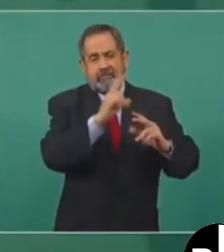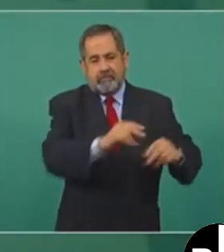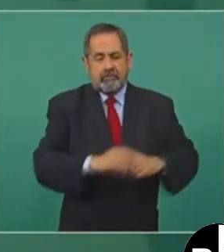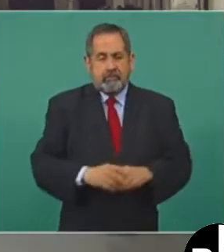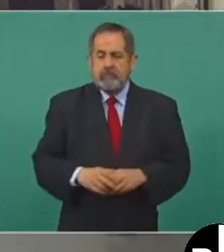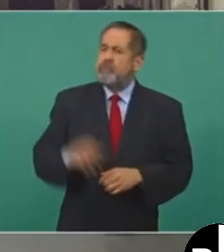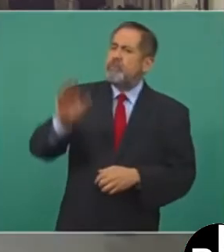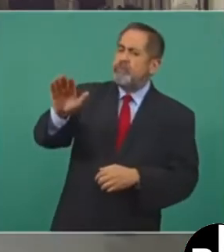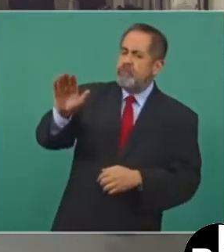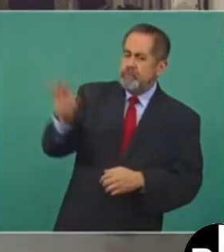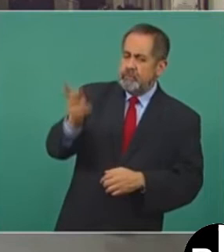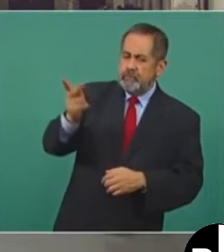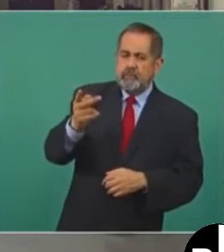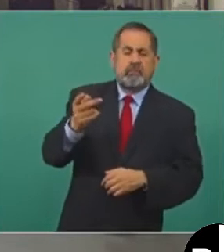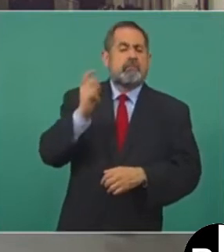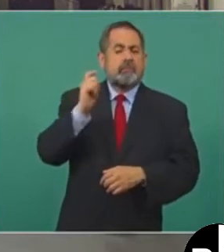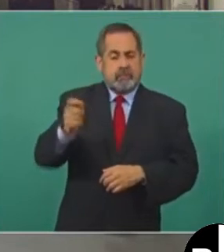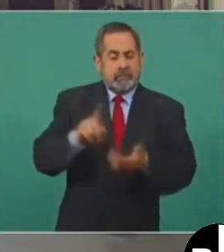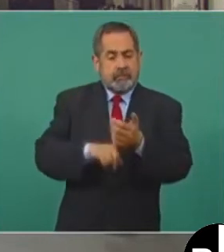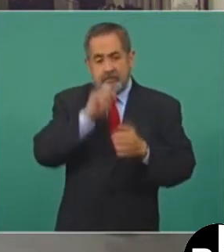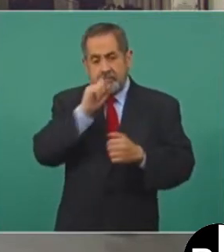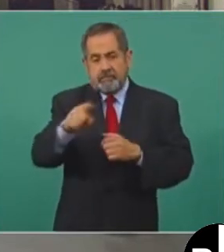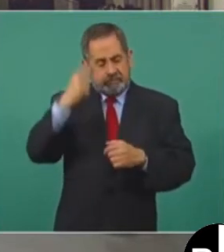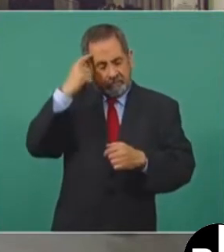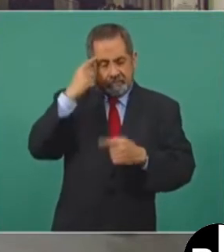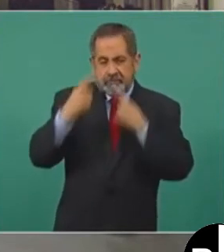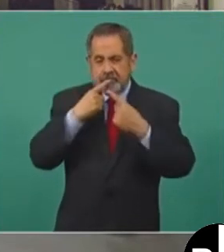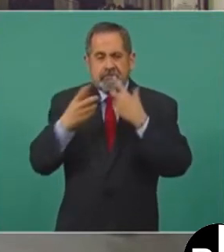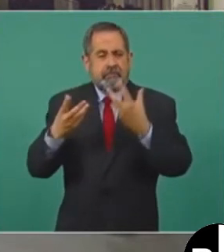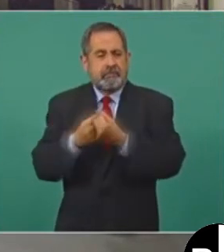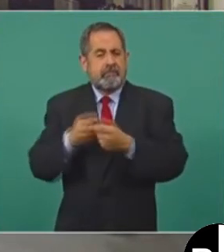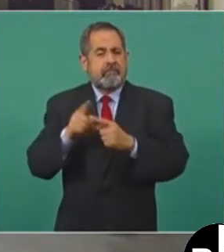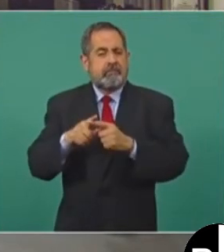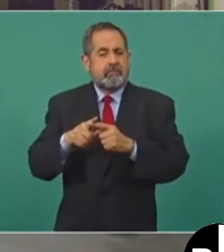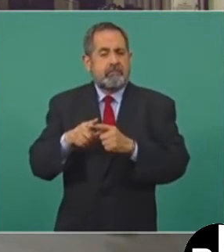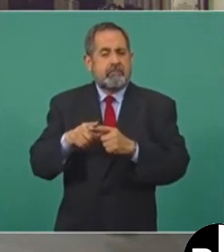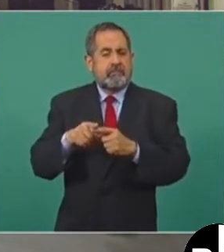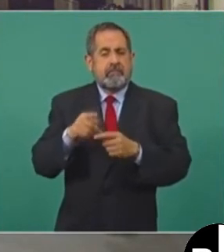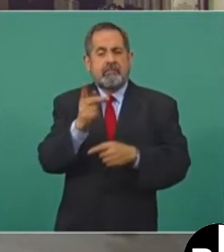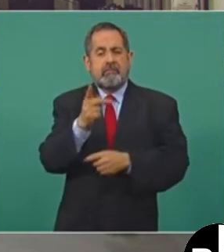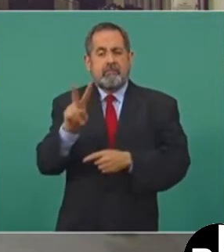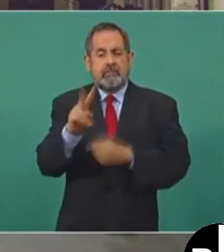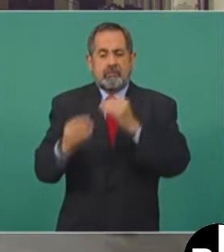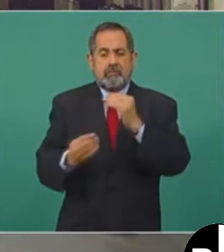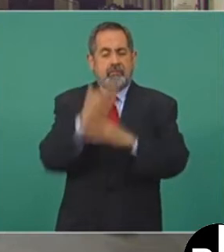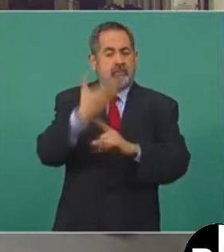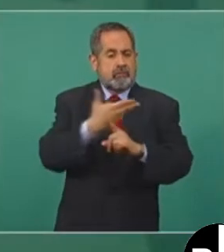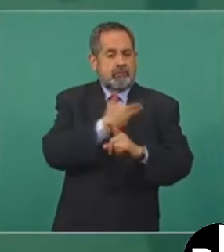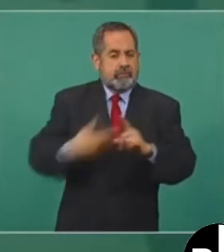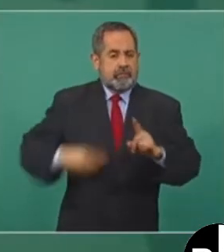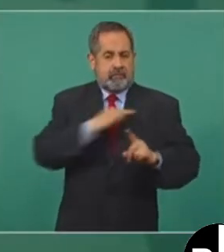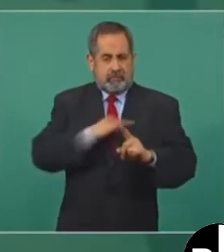entonces tendría también que analizarlo el presidente que recién tomó el cargo ahí en Puerto Vallarta. Sí,